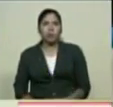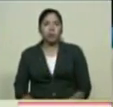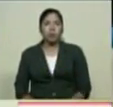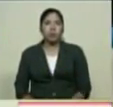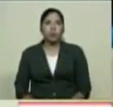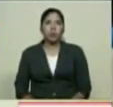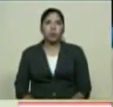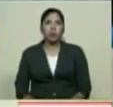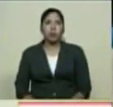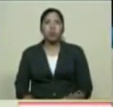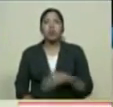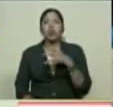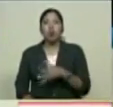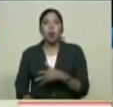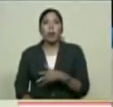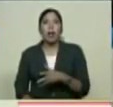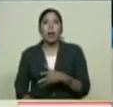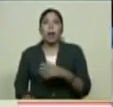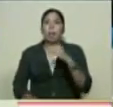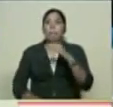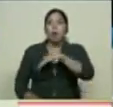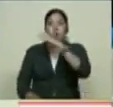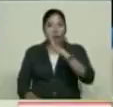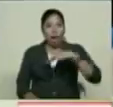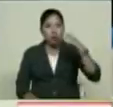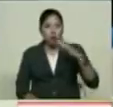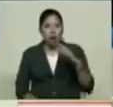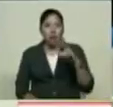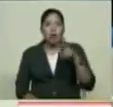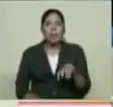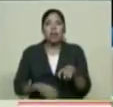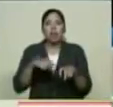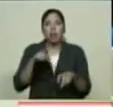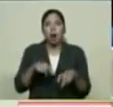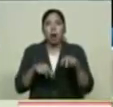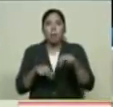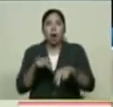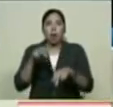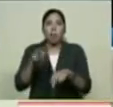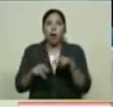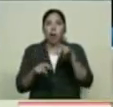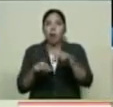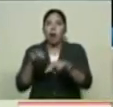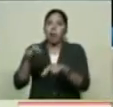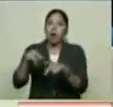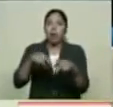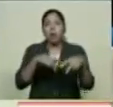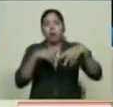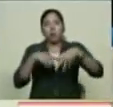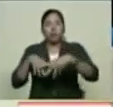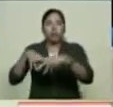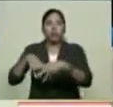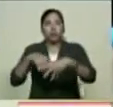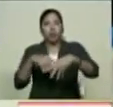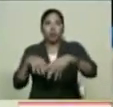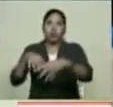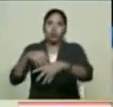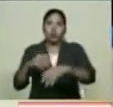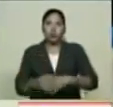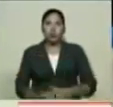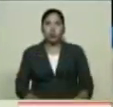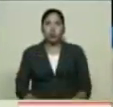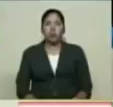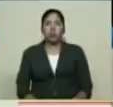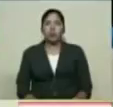La caminata de montaña También tenemos muchachos Que han competido a nivel de Europa En caminata de montaña Entonces La Azulita Es una cantera El